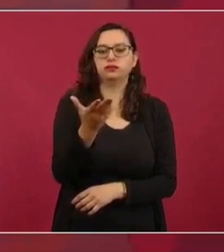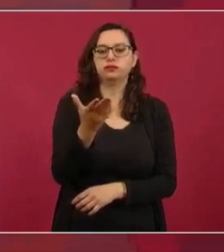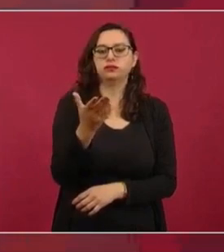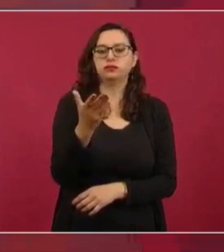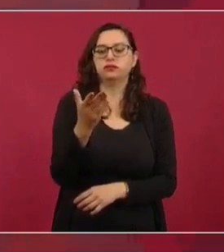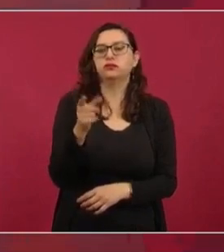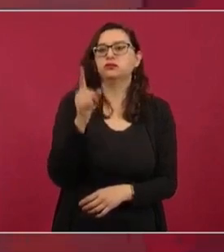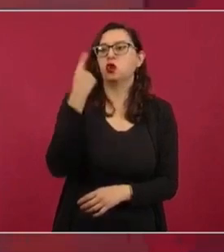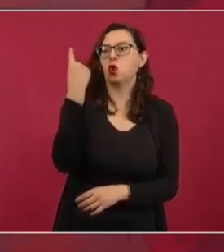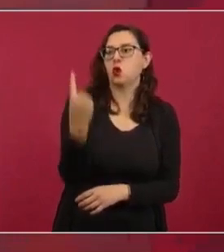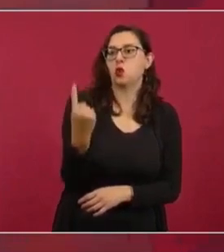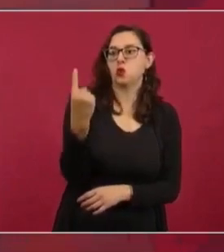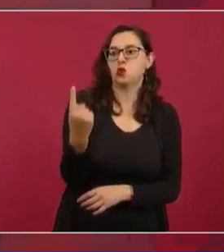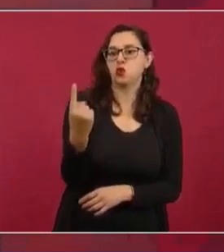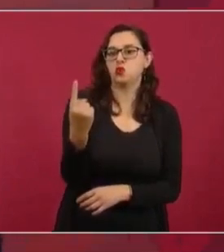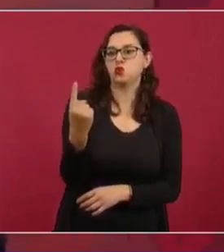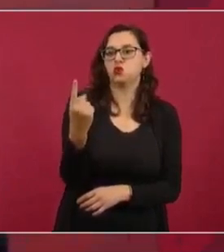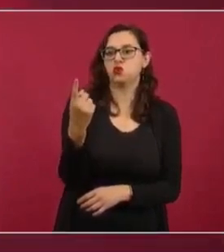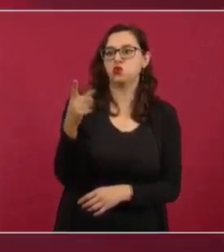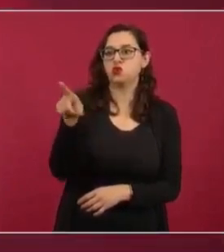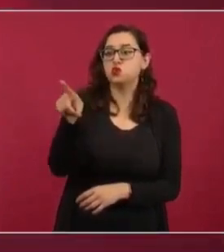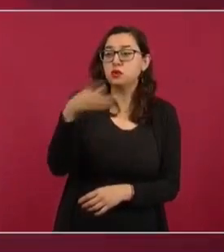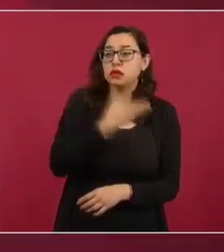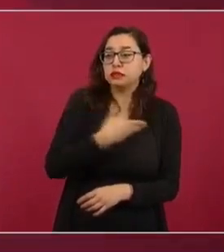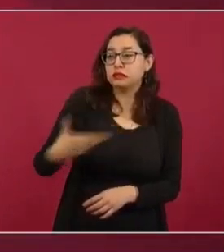no se les arrodilla